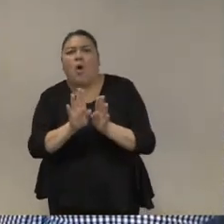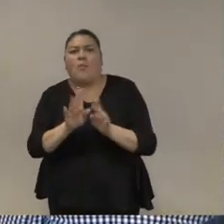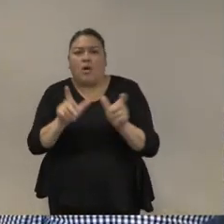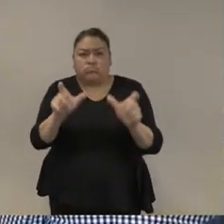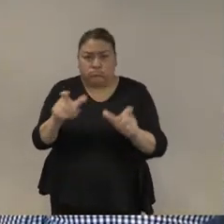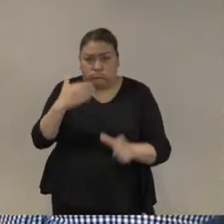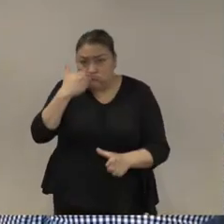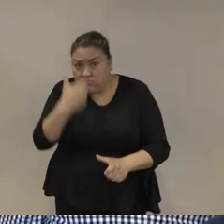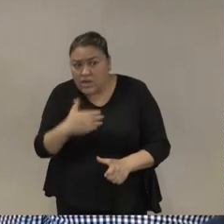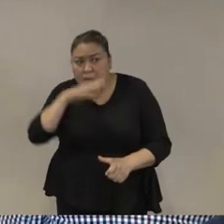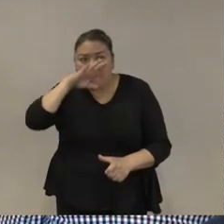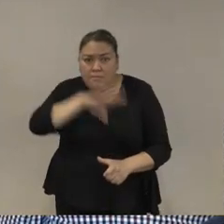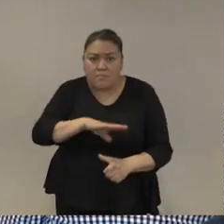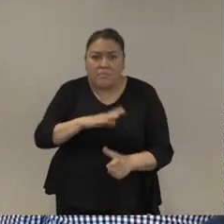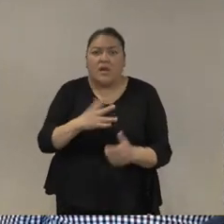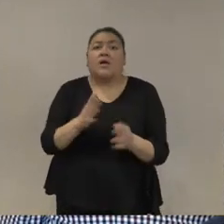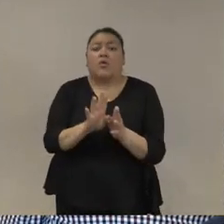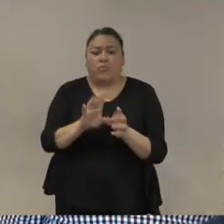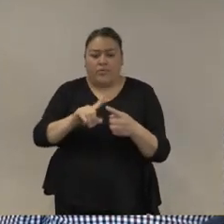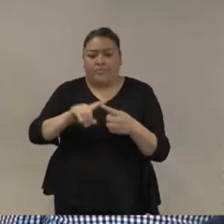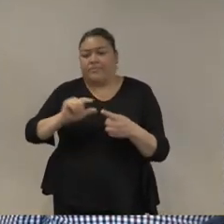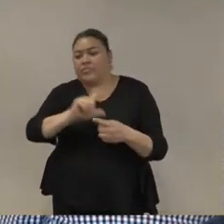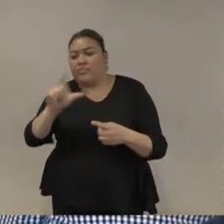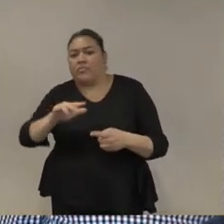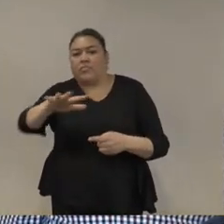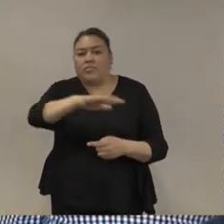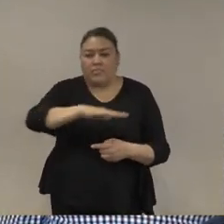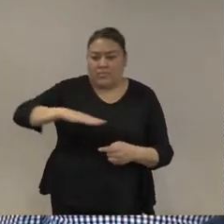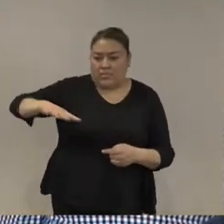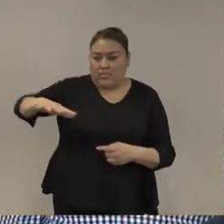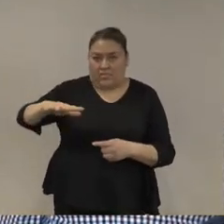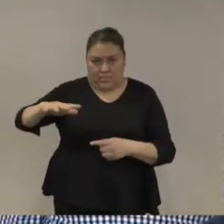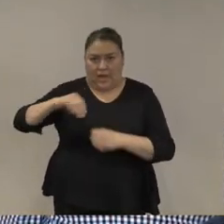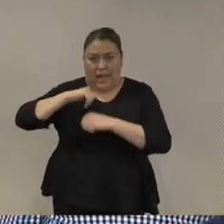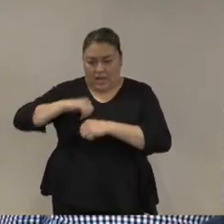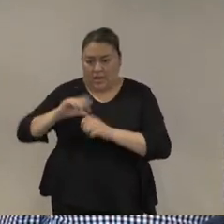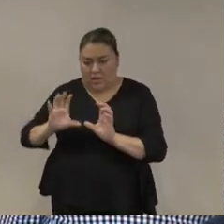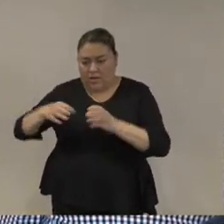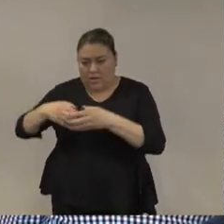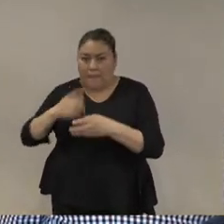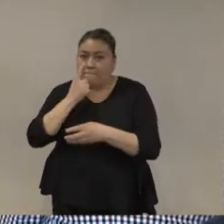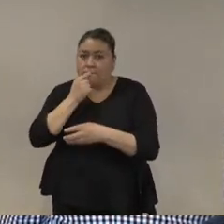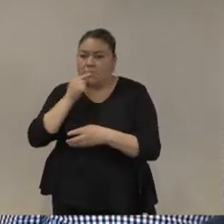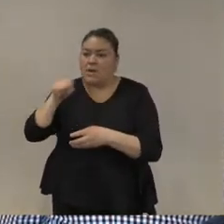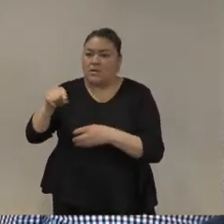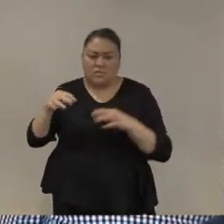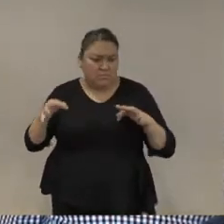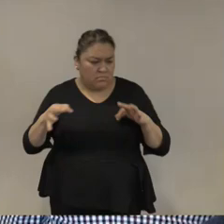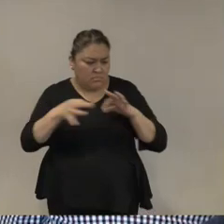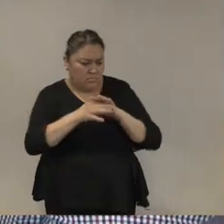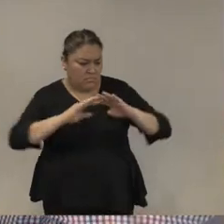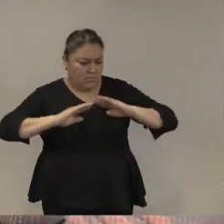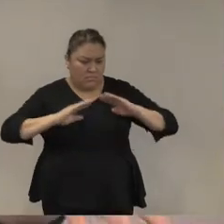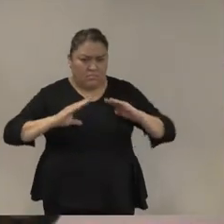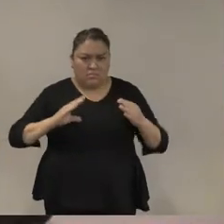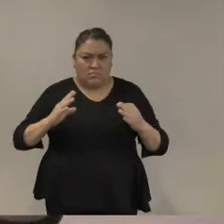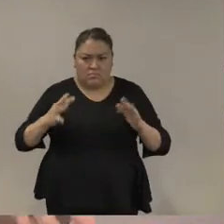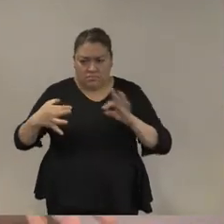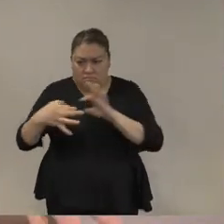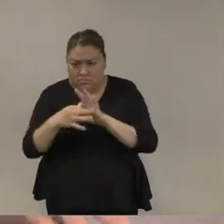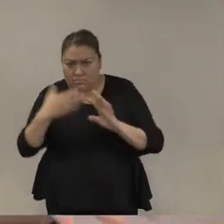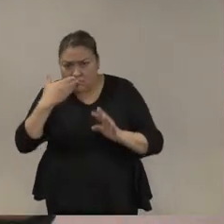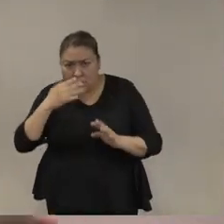sobre la relación entre las autoridades civiles y militares y por último, perspectivas futuras para la construcción